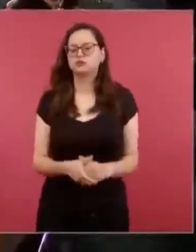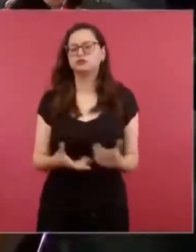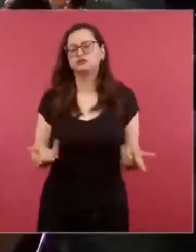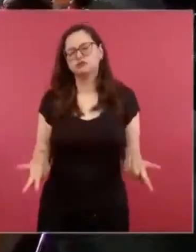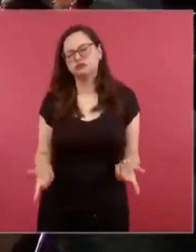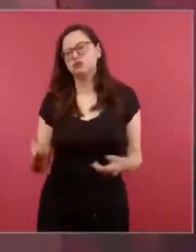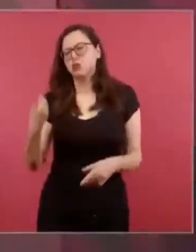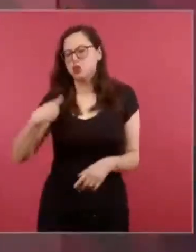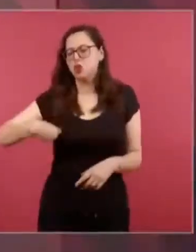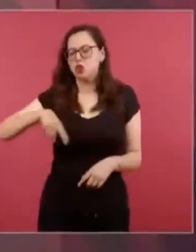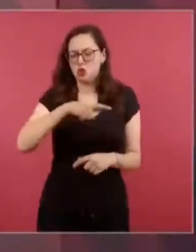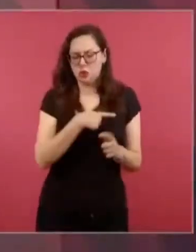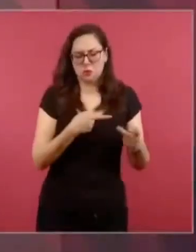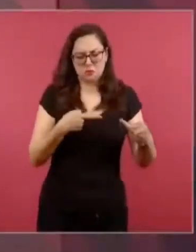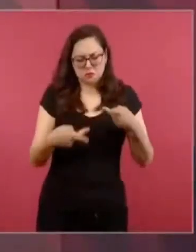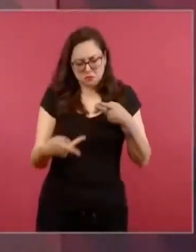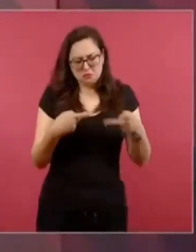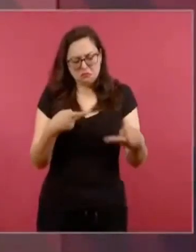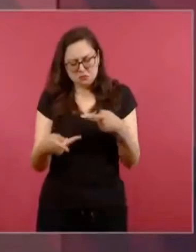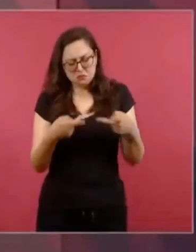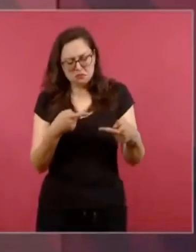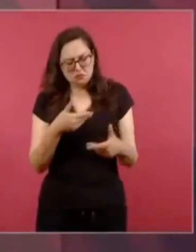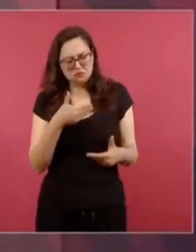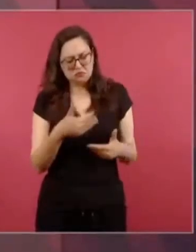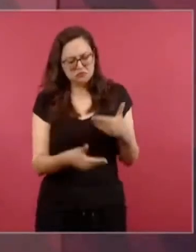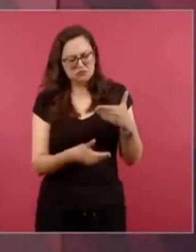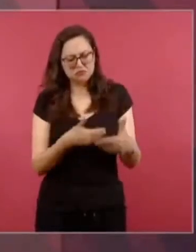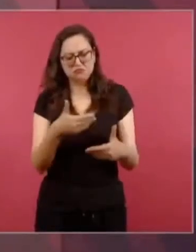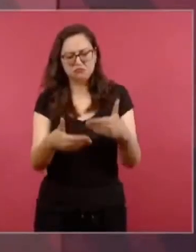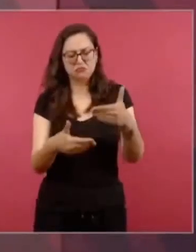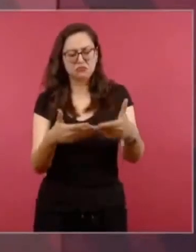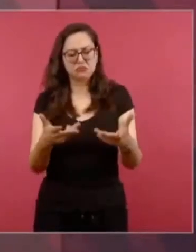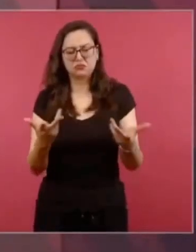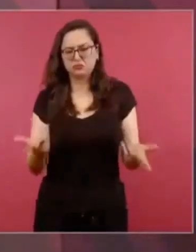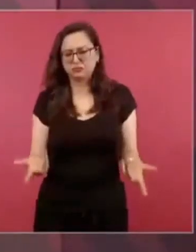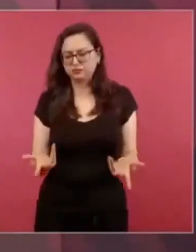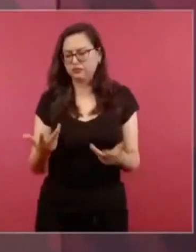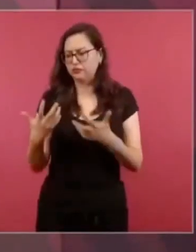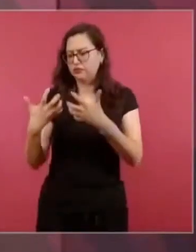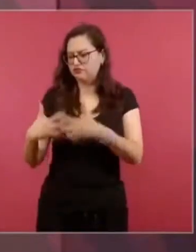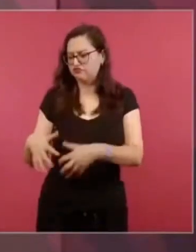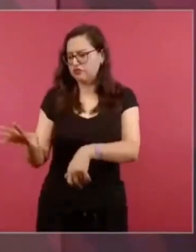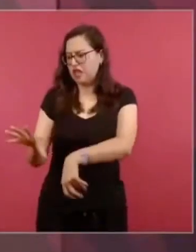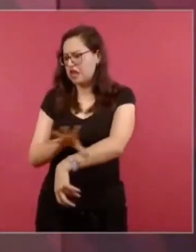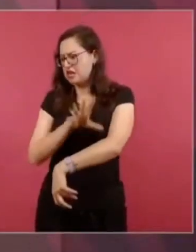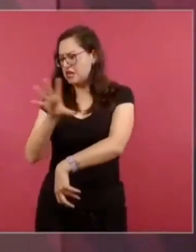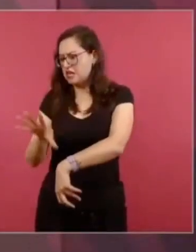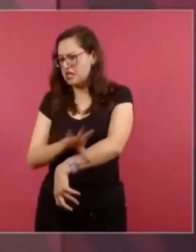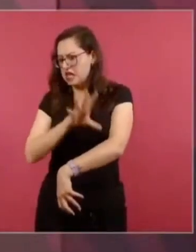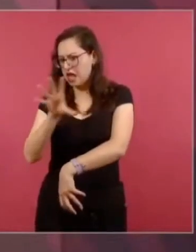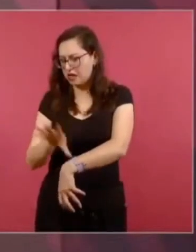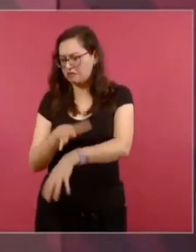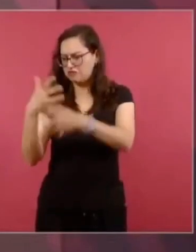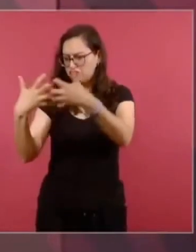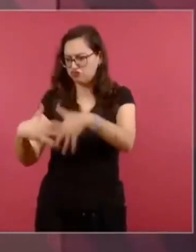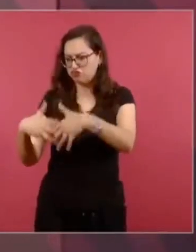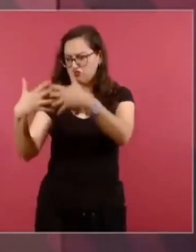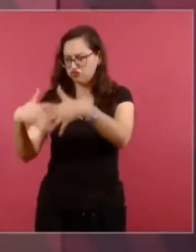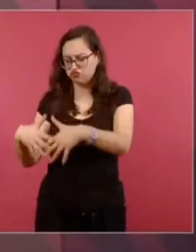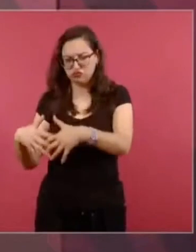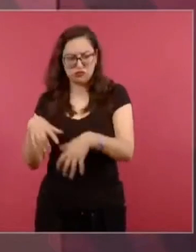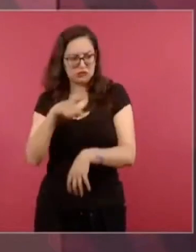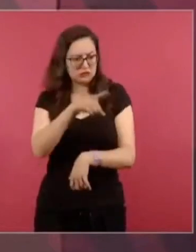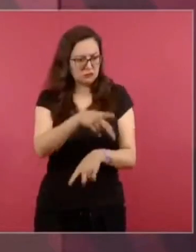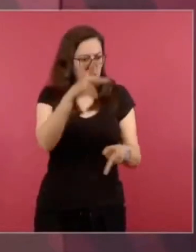a generar energía todo el sistema. Recuerdo